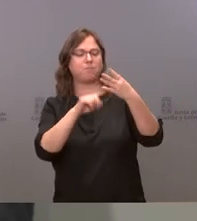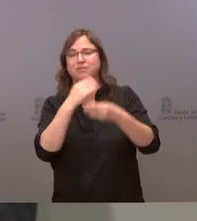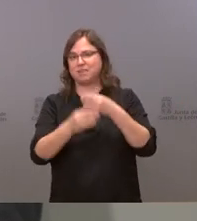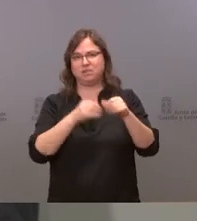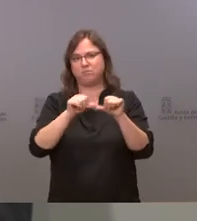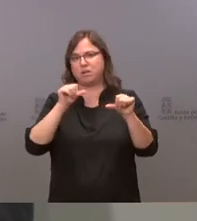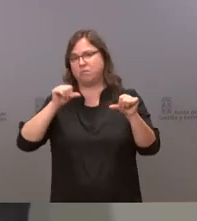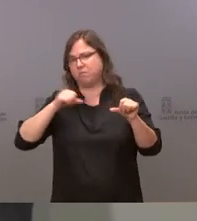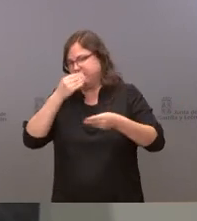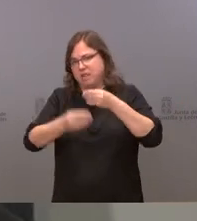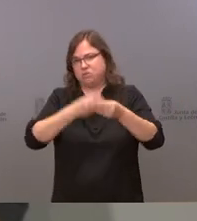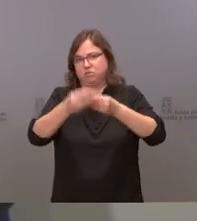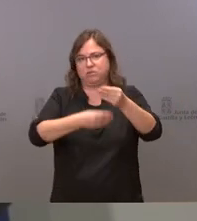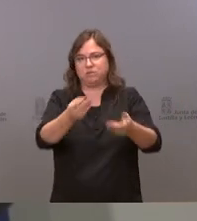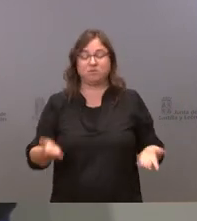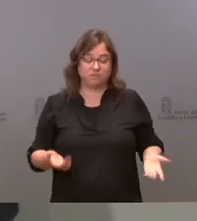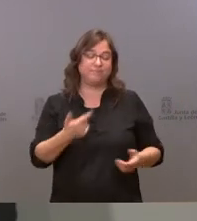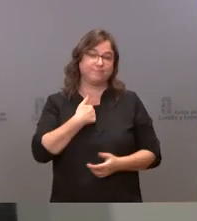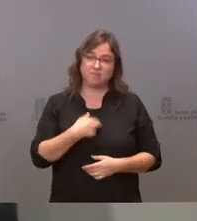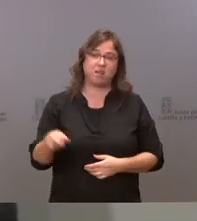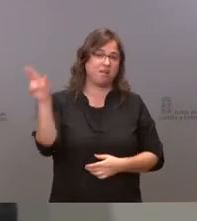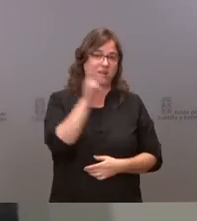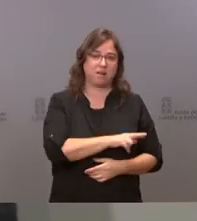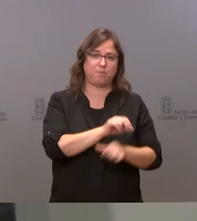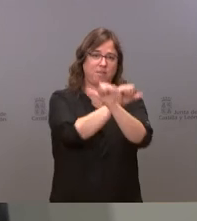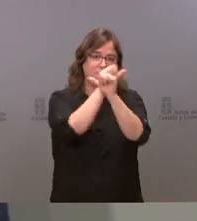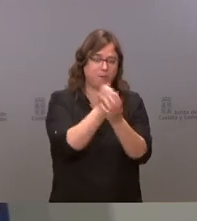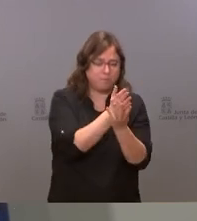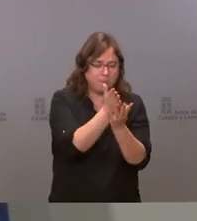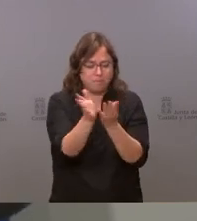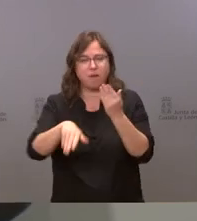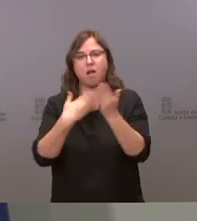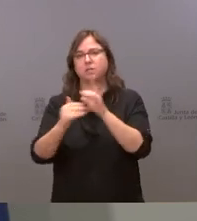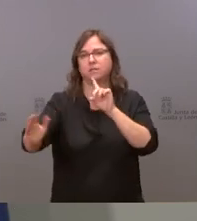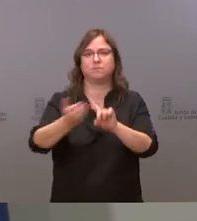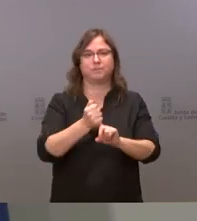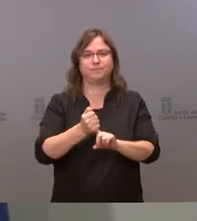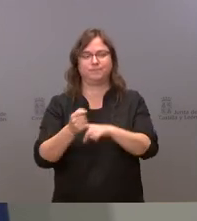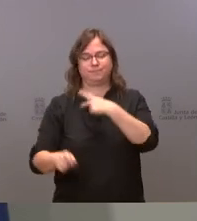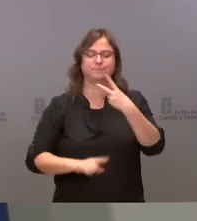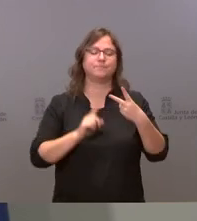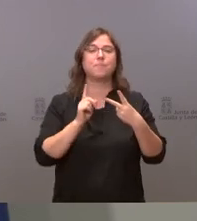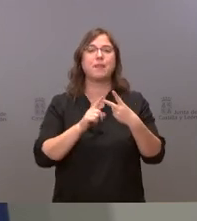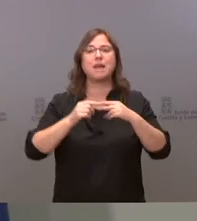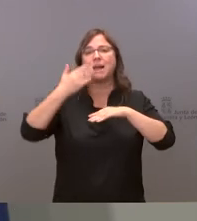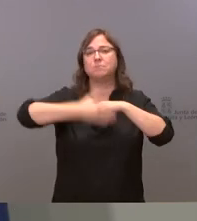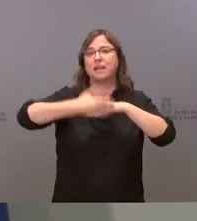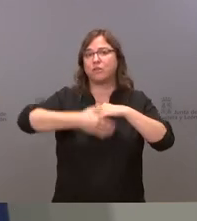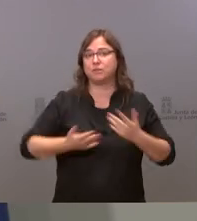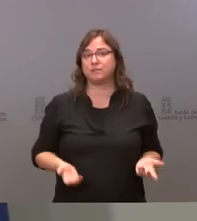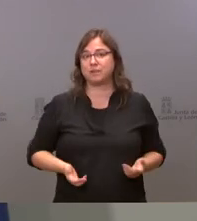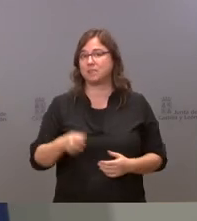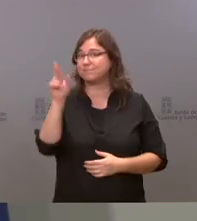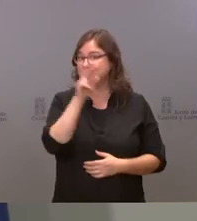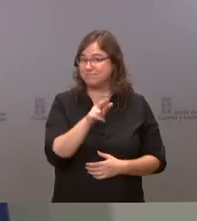lo reiteraremos por todos los medios posibles hasta que lo consigamos sobre el asunto de las restricciones es que en este momento le insisto